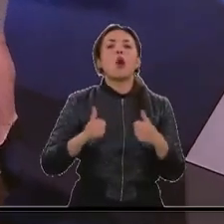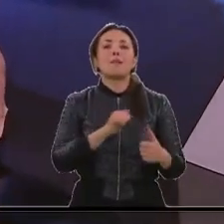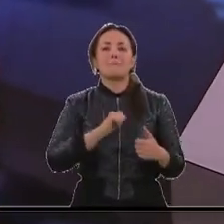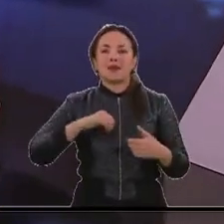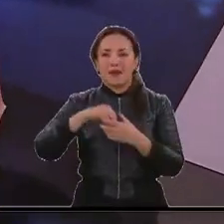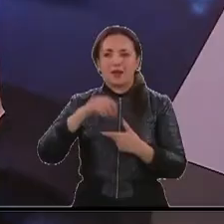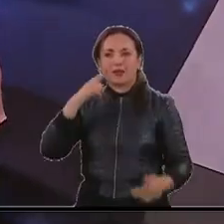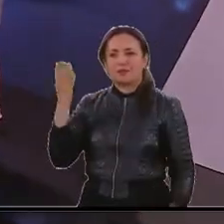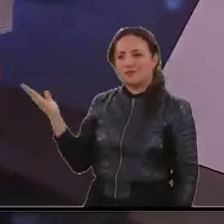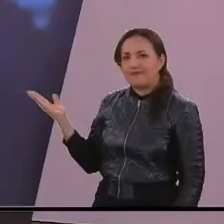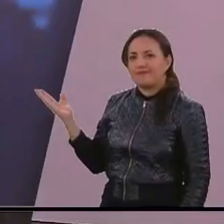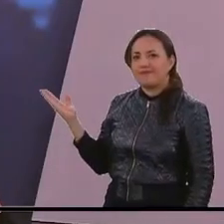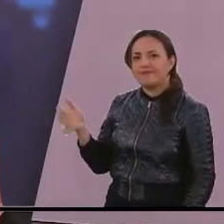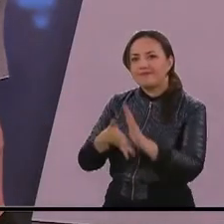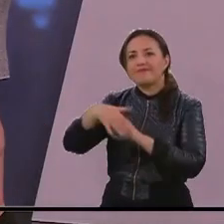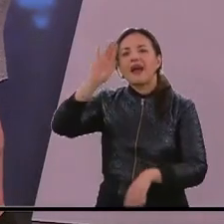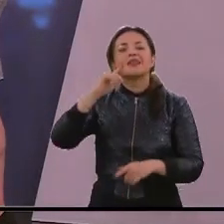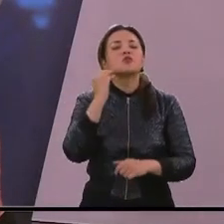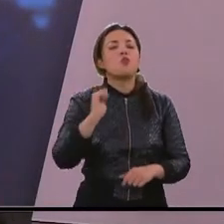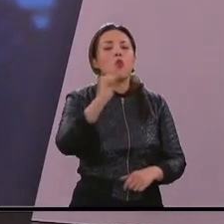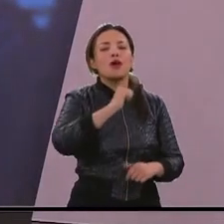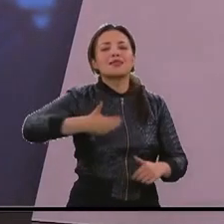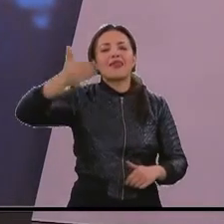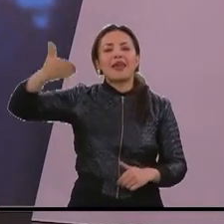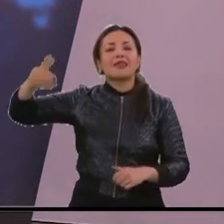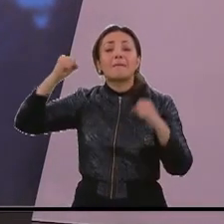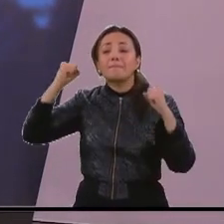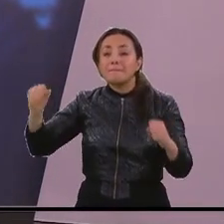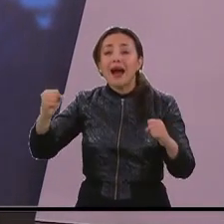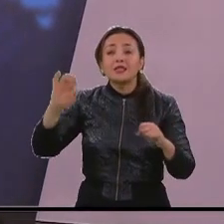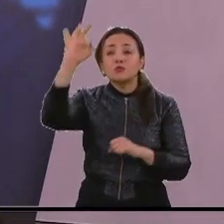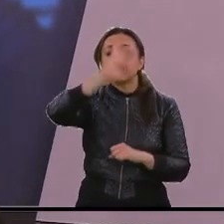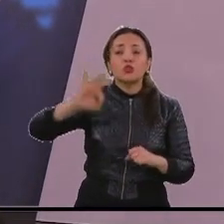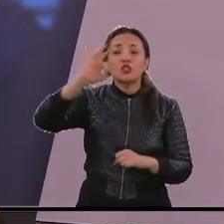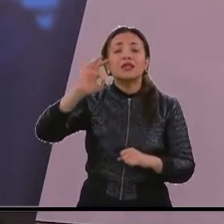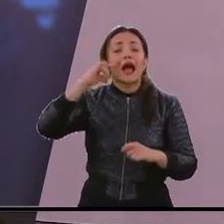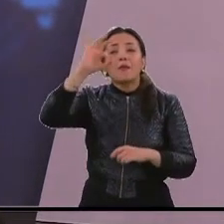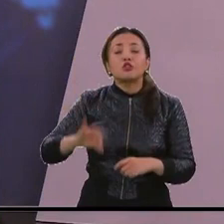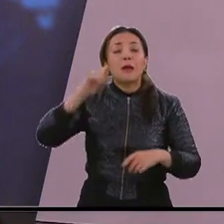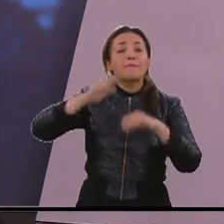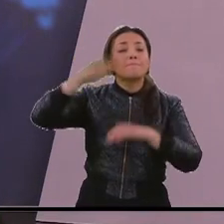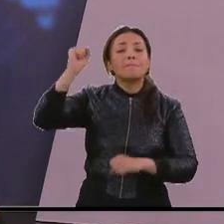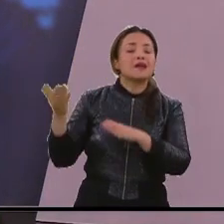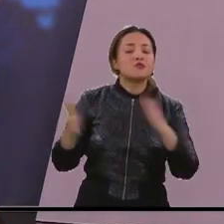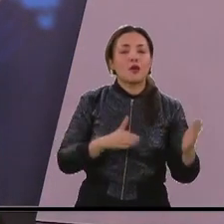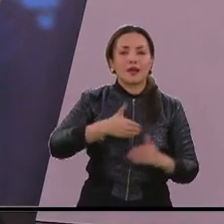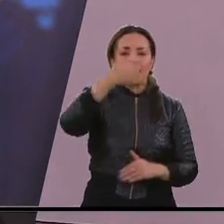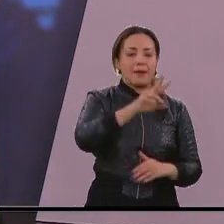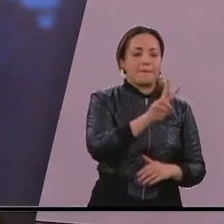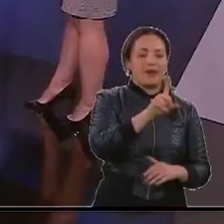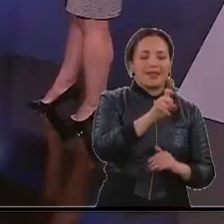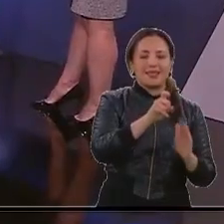aquí están ustedes, están viendo las edades de las víctimas. El mayor porcentaje de muertes se da entre el 26 y el